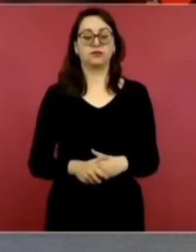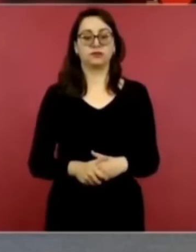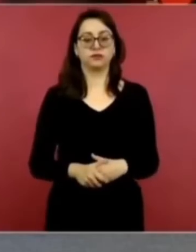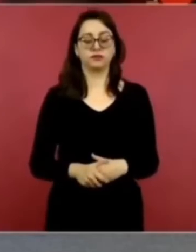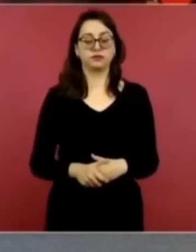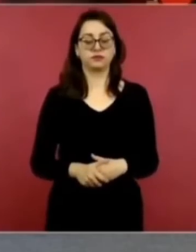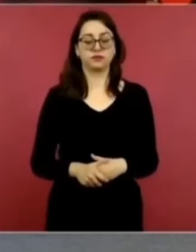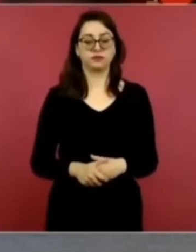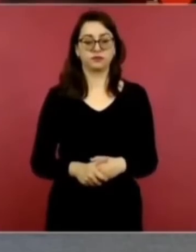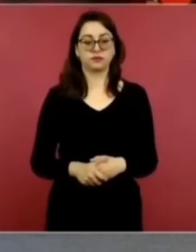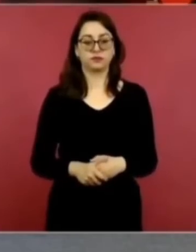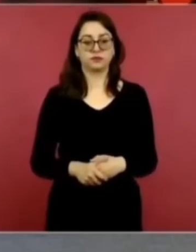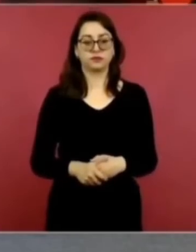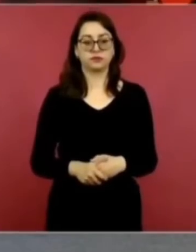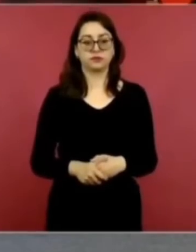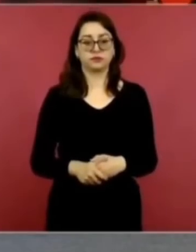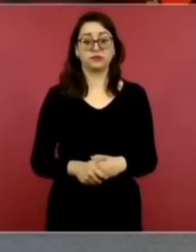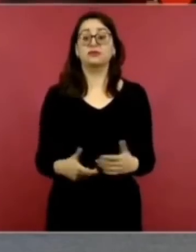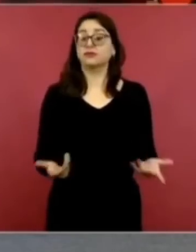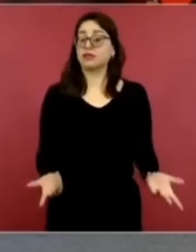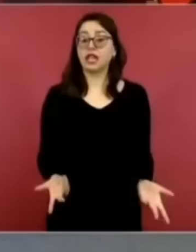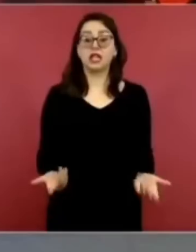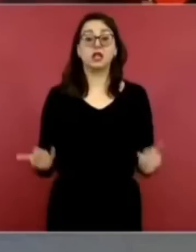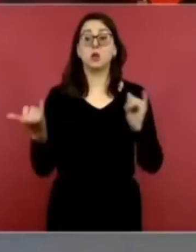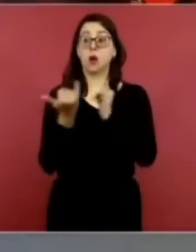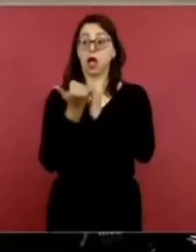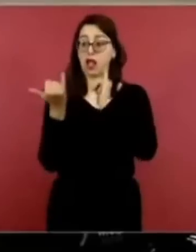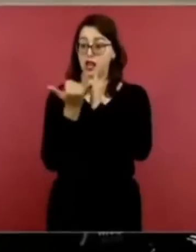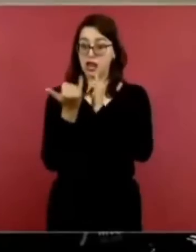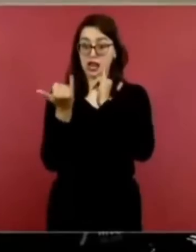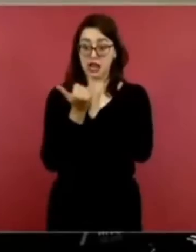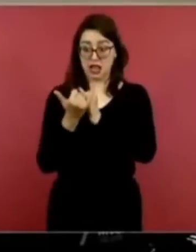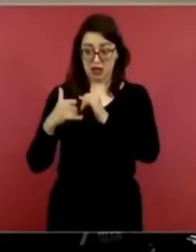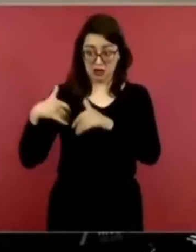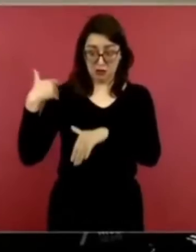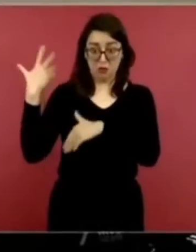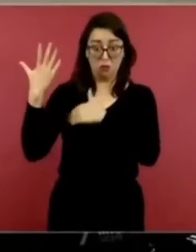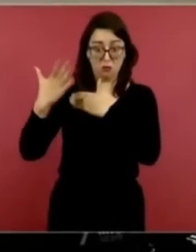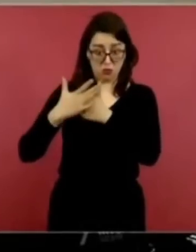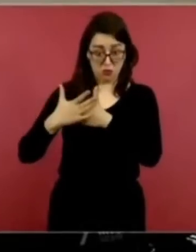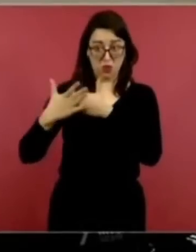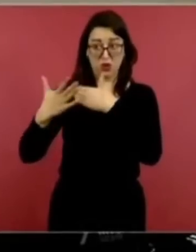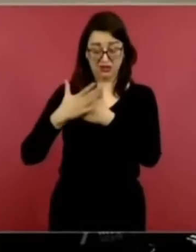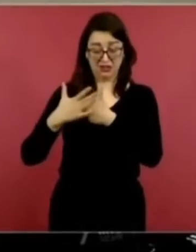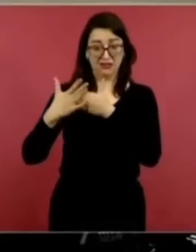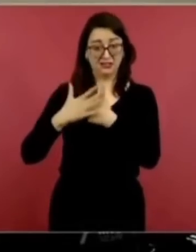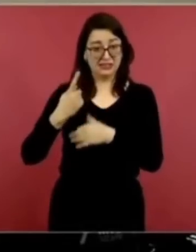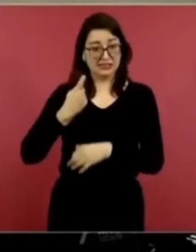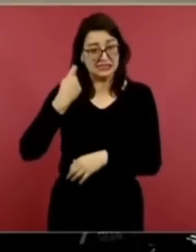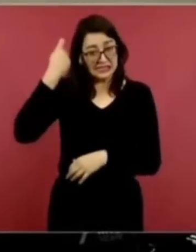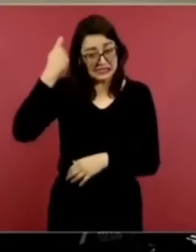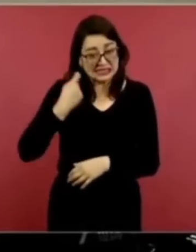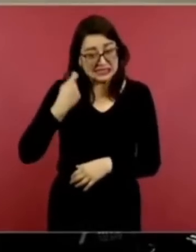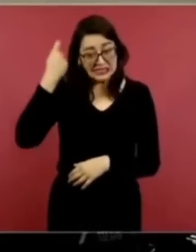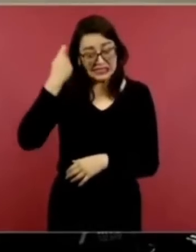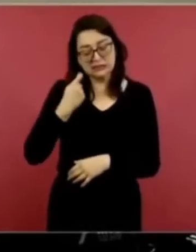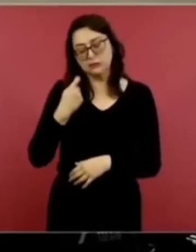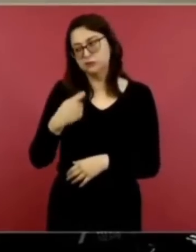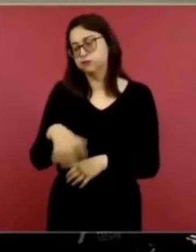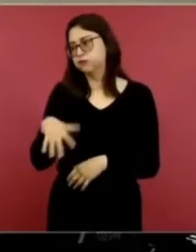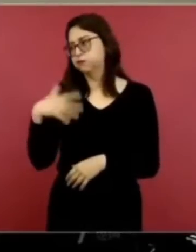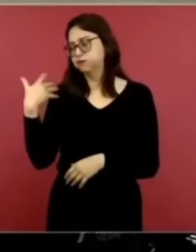cuando empiecen a jubilarse a partir de esta ley los